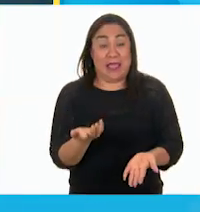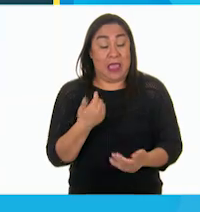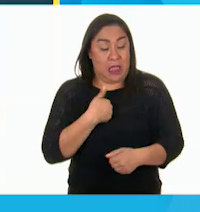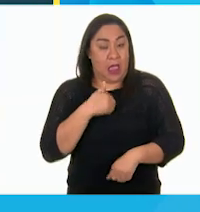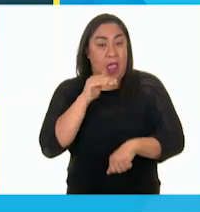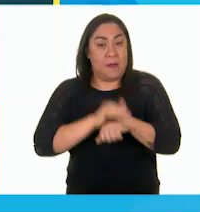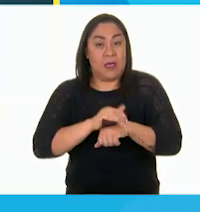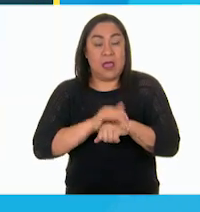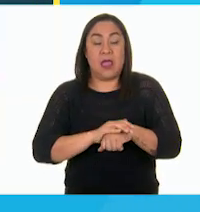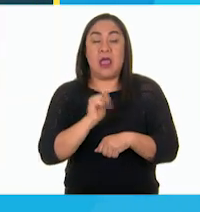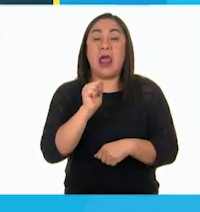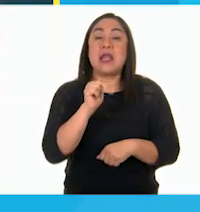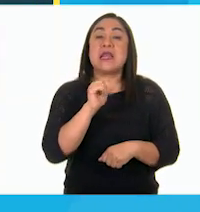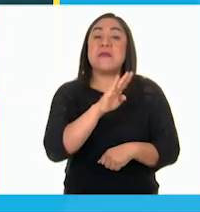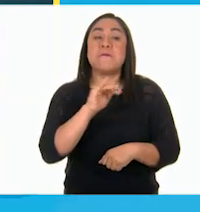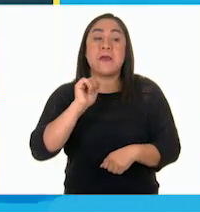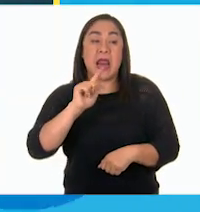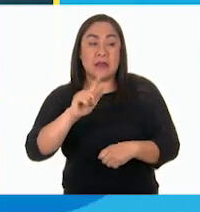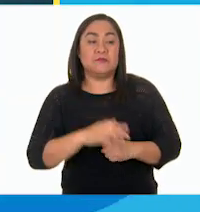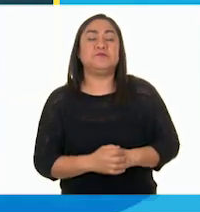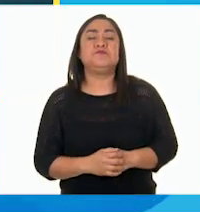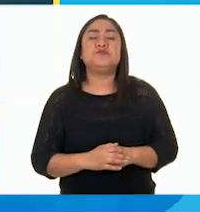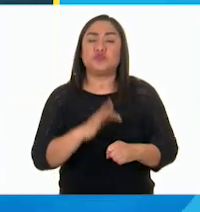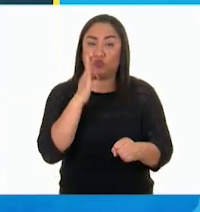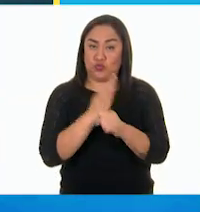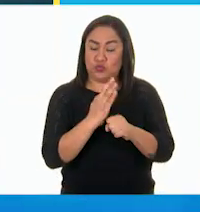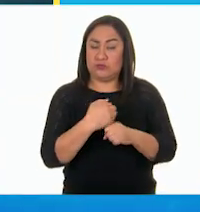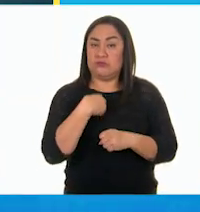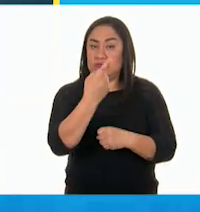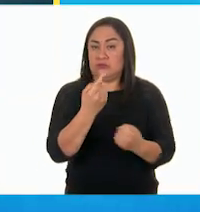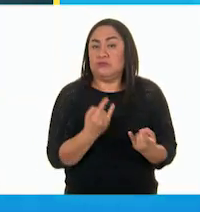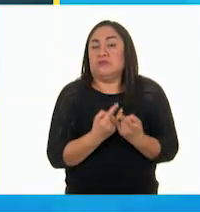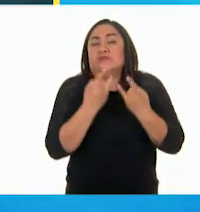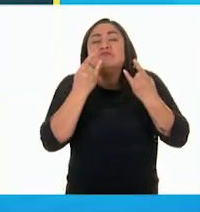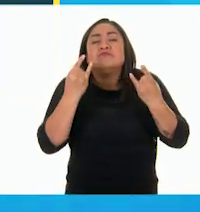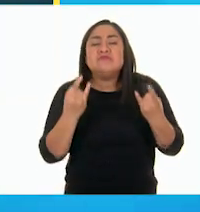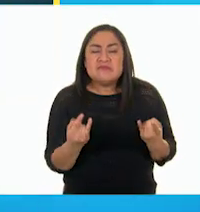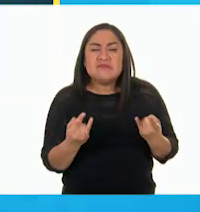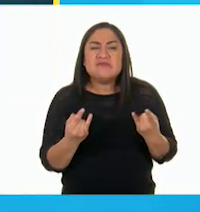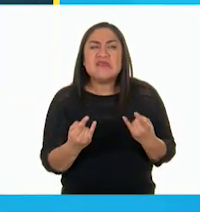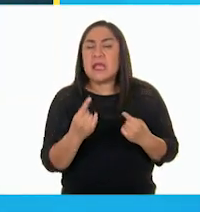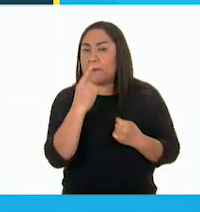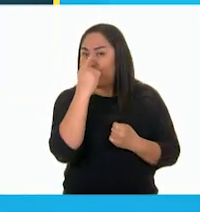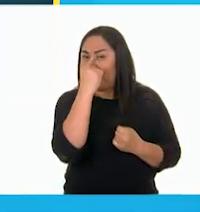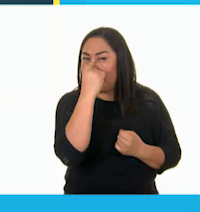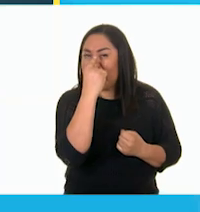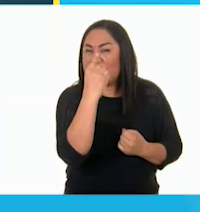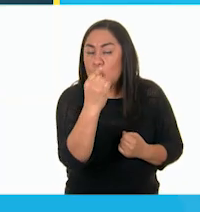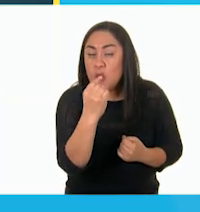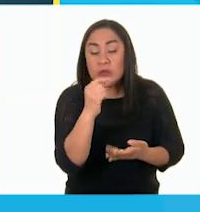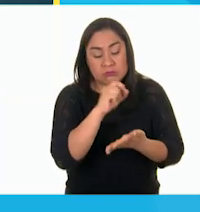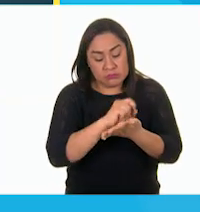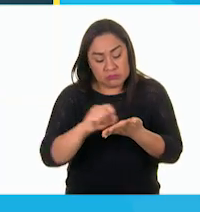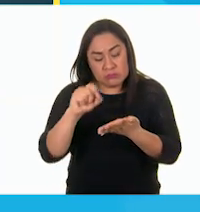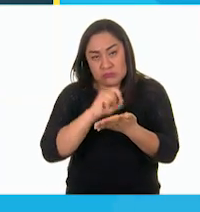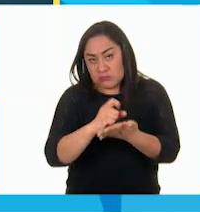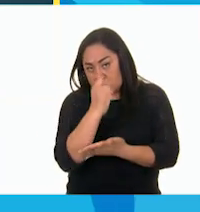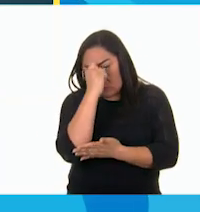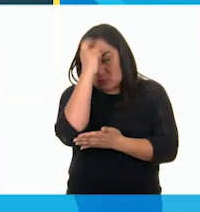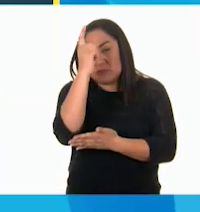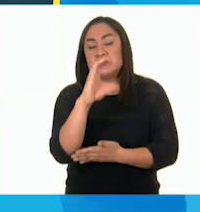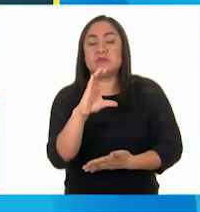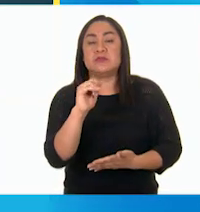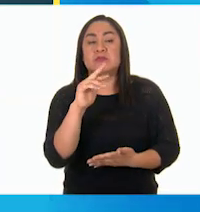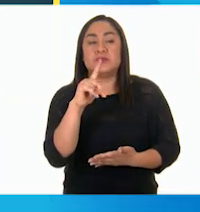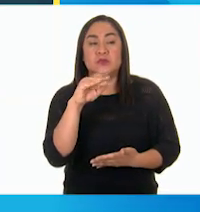Aníbal Hoyos. Ahora quiero contarles la historia de Pinocho, del escritor Carlos